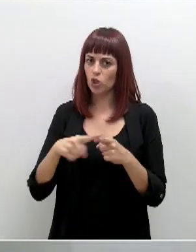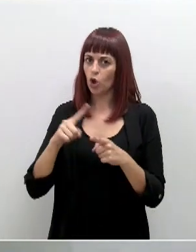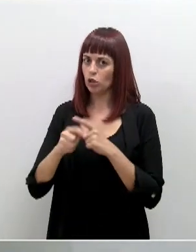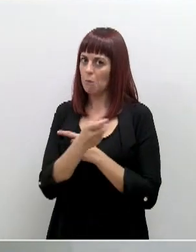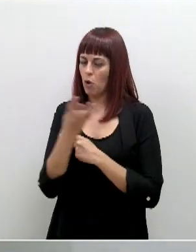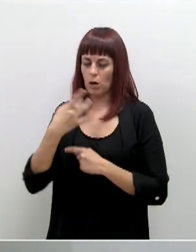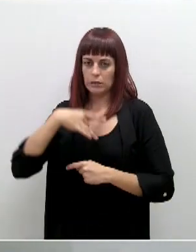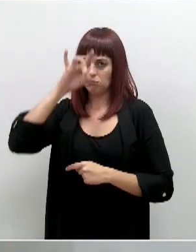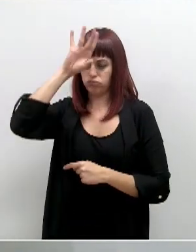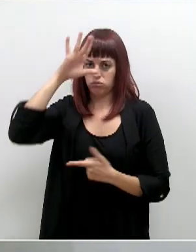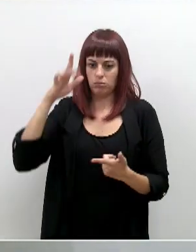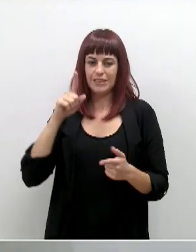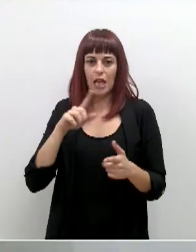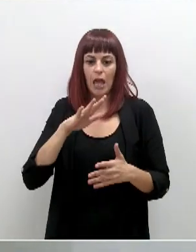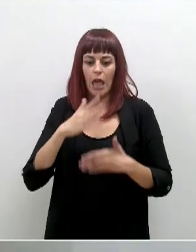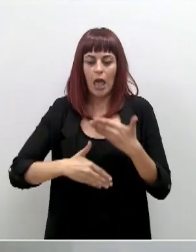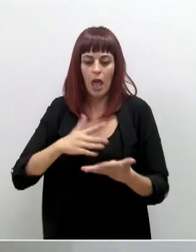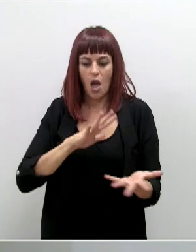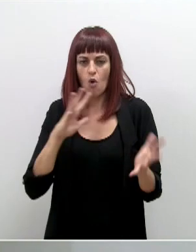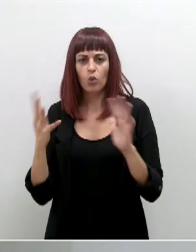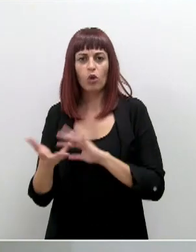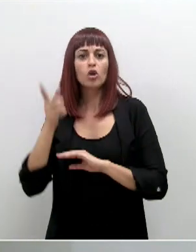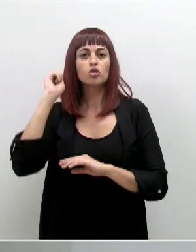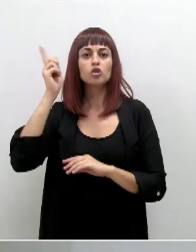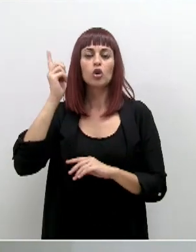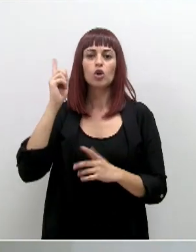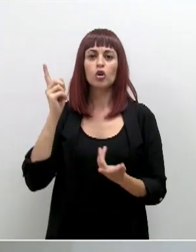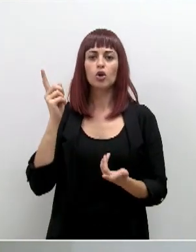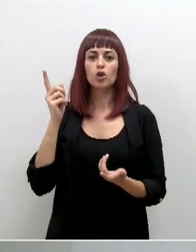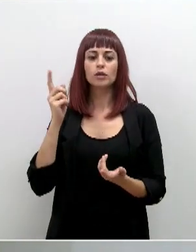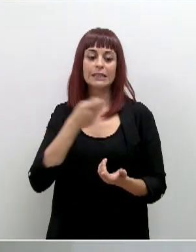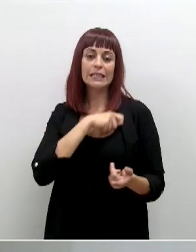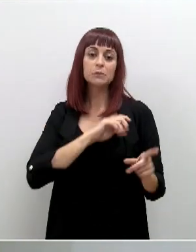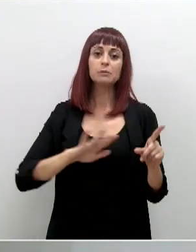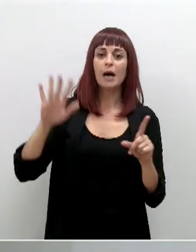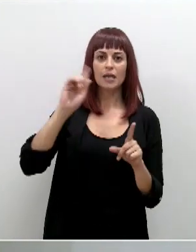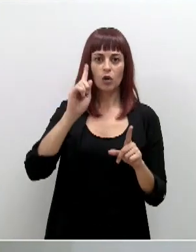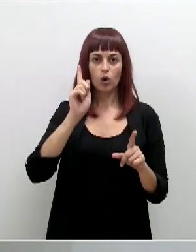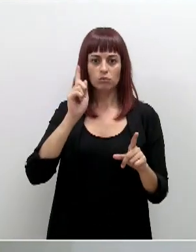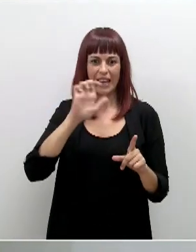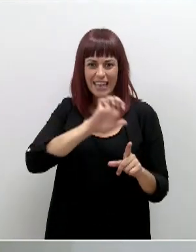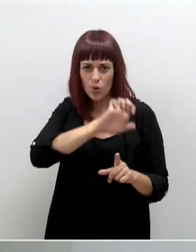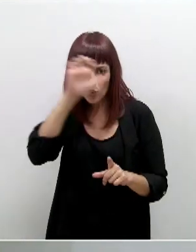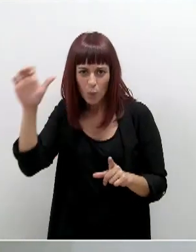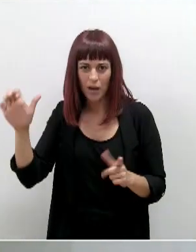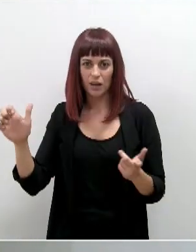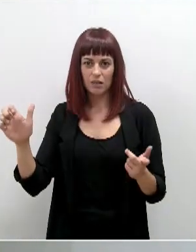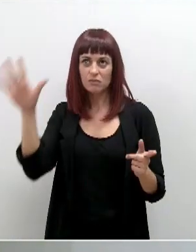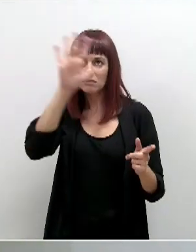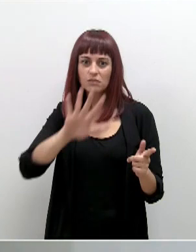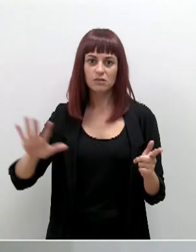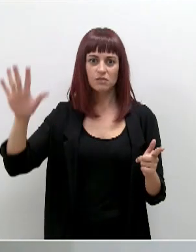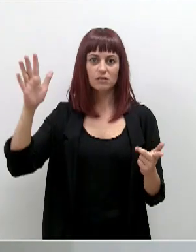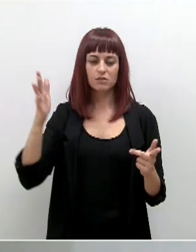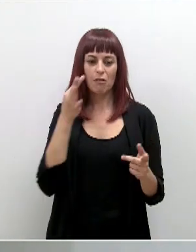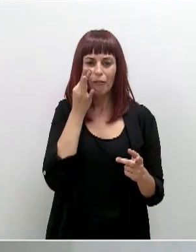está evolucionando la pandemia, no solamente a nivel español, sino a nivel de toda Europa. Y realmente